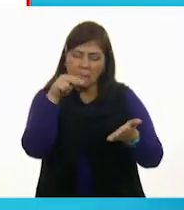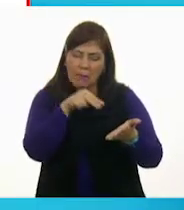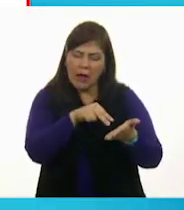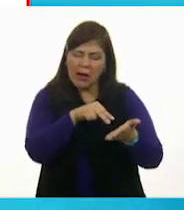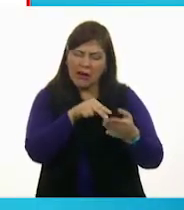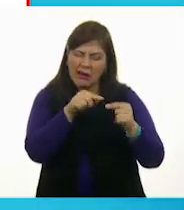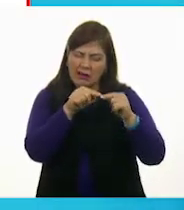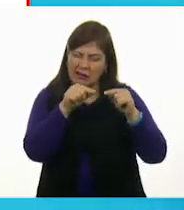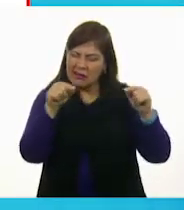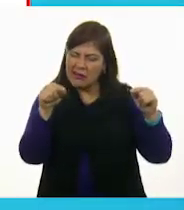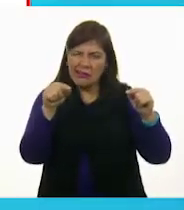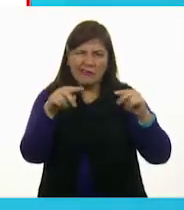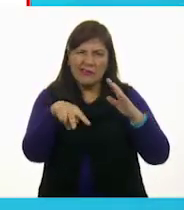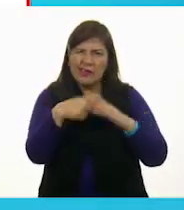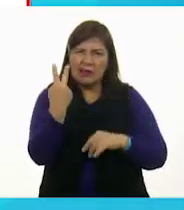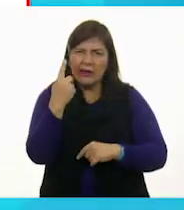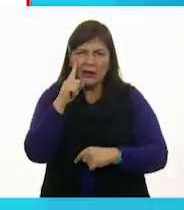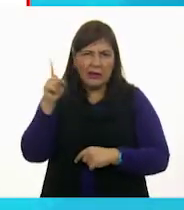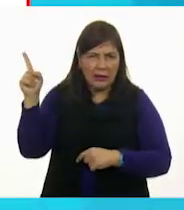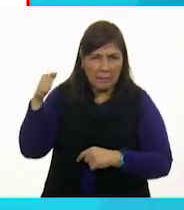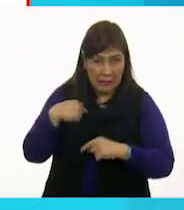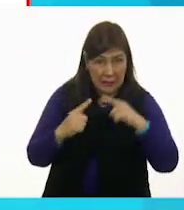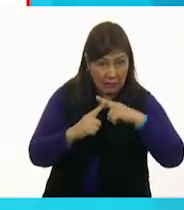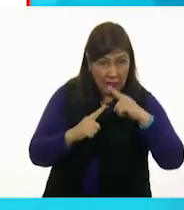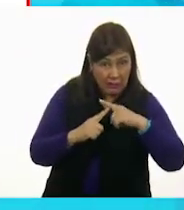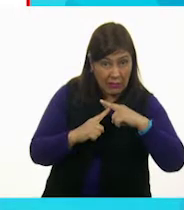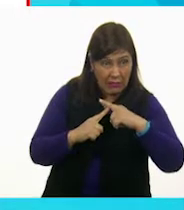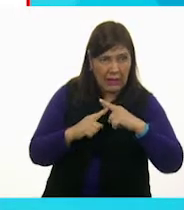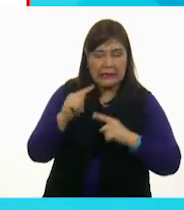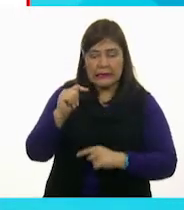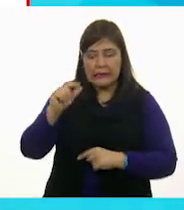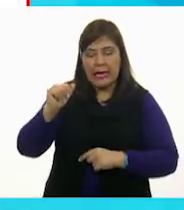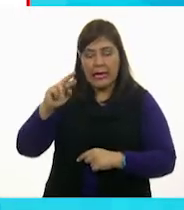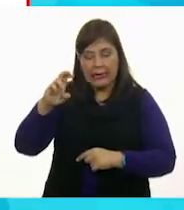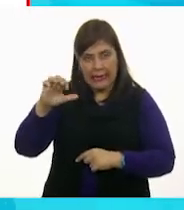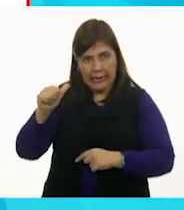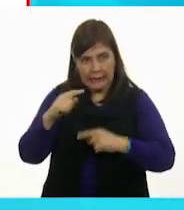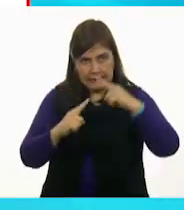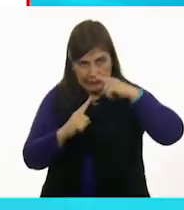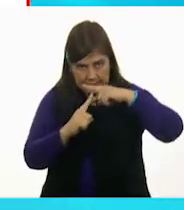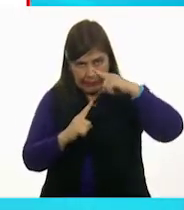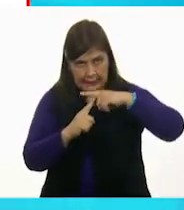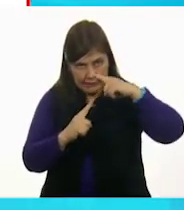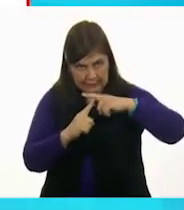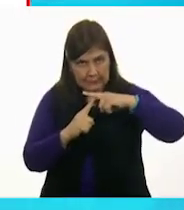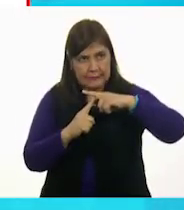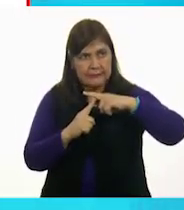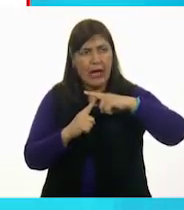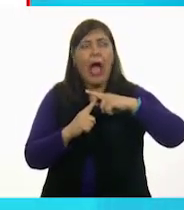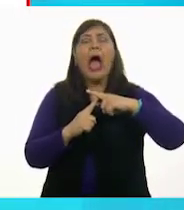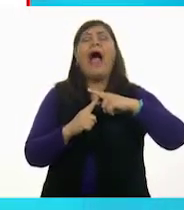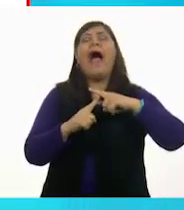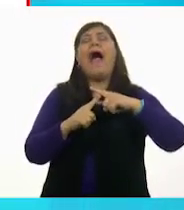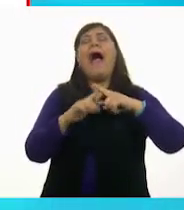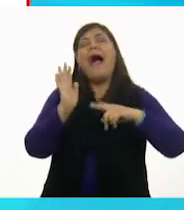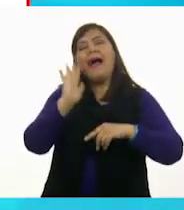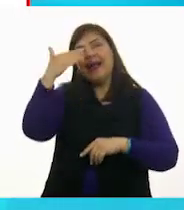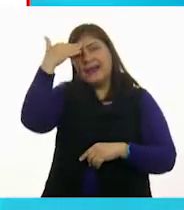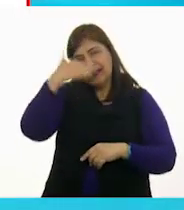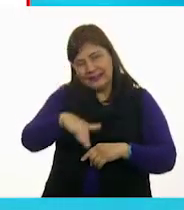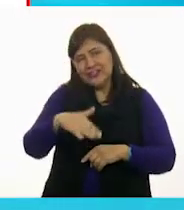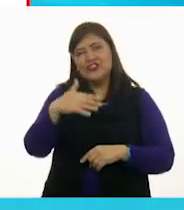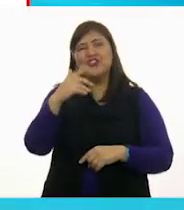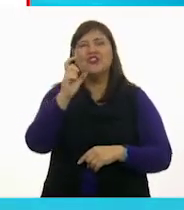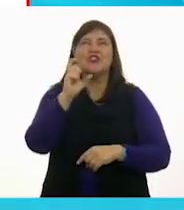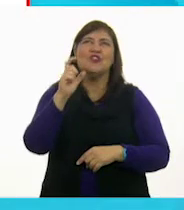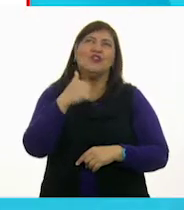¿y esto qué será? ¿Tarea? Así es. Al ver mi tarea... Ah, ya sé. Yo normalmente